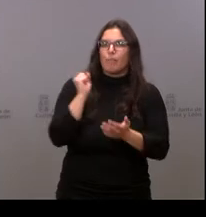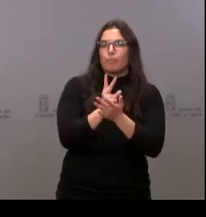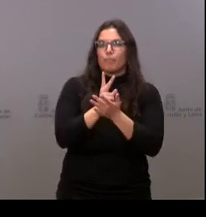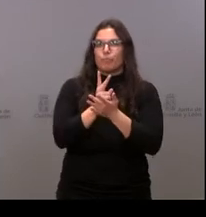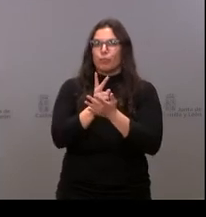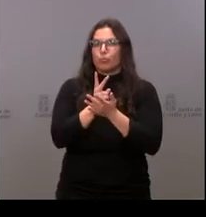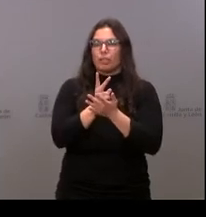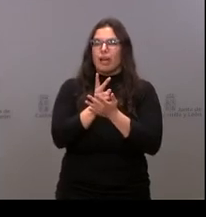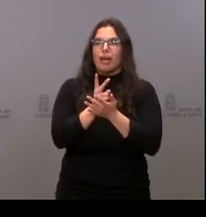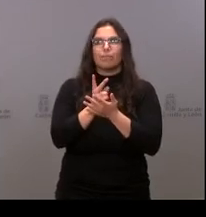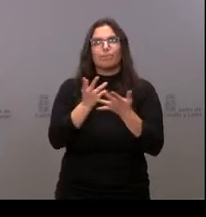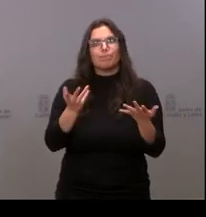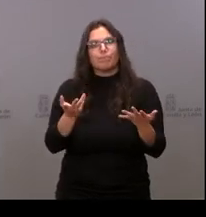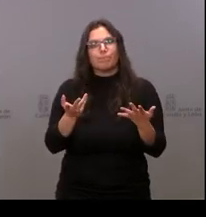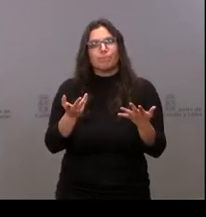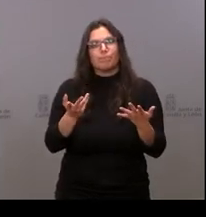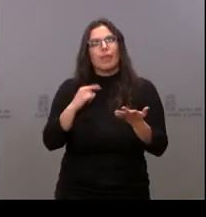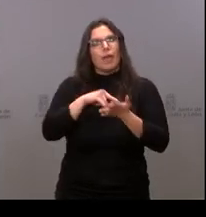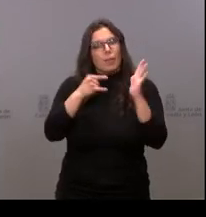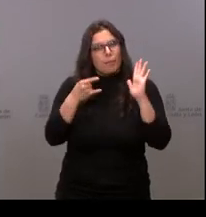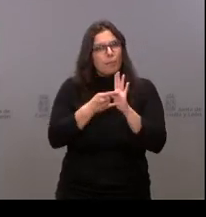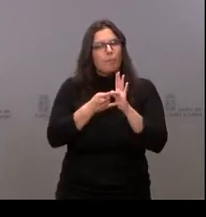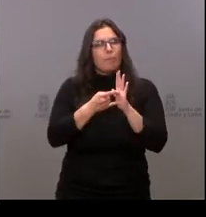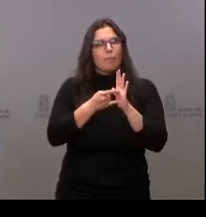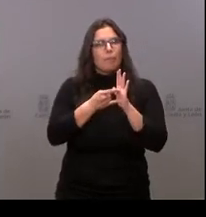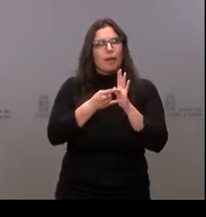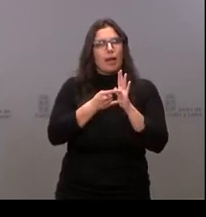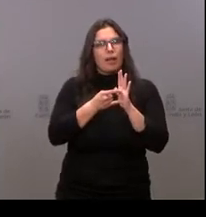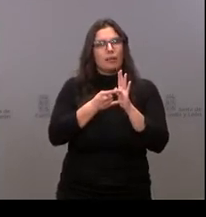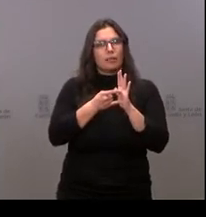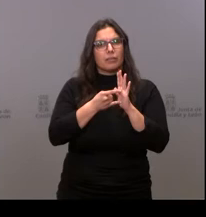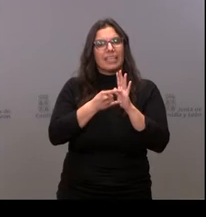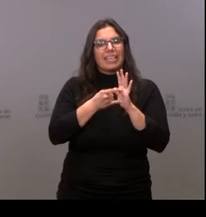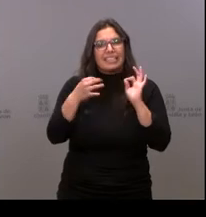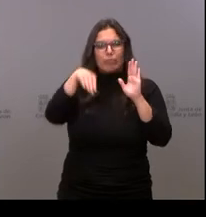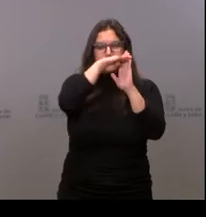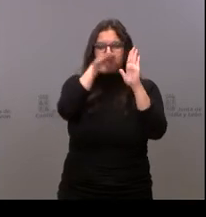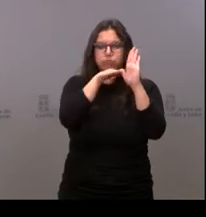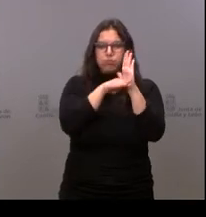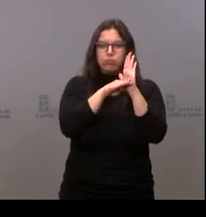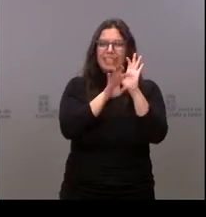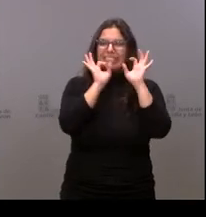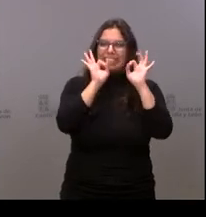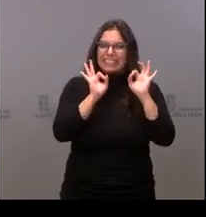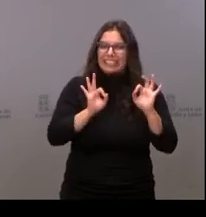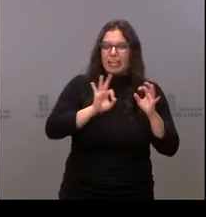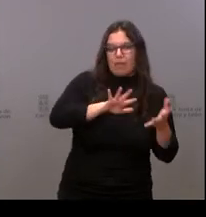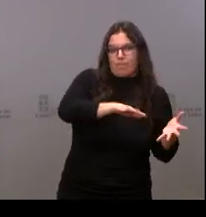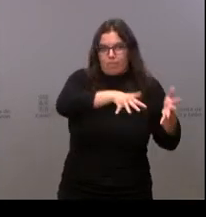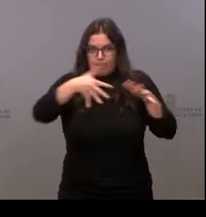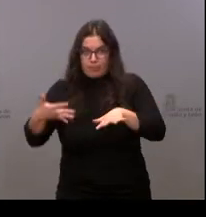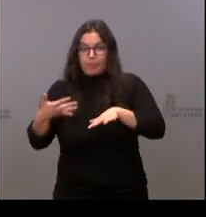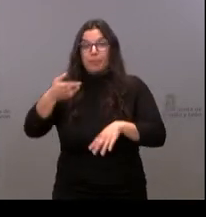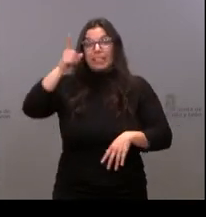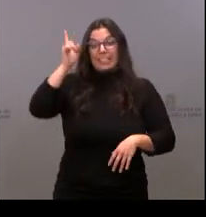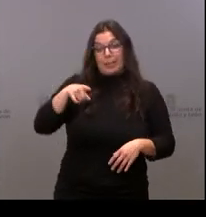un plan que desarrollara proyectos concretos y, por otro lado, también que se aprovecharan